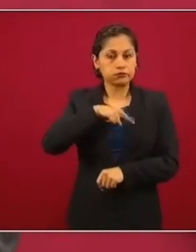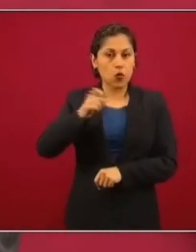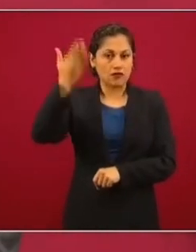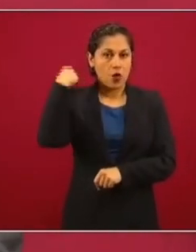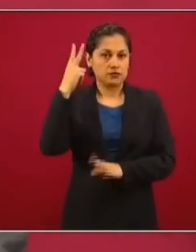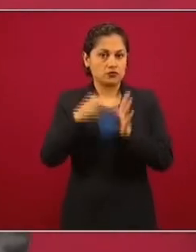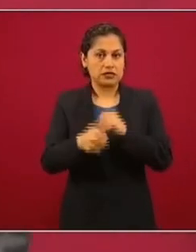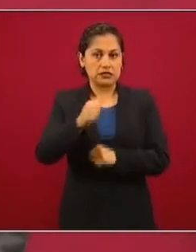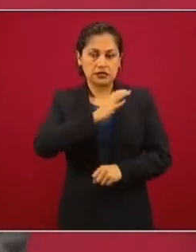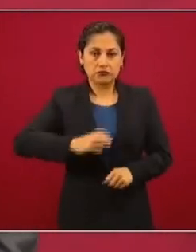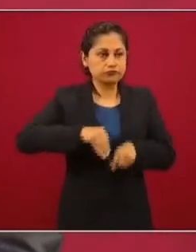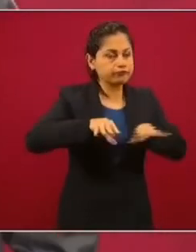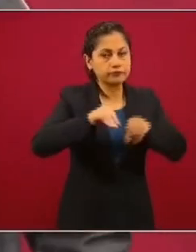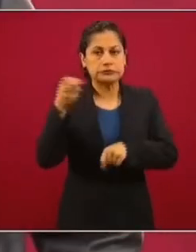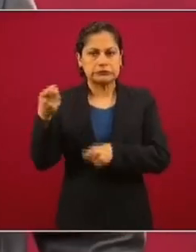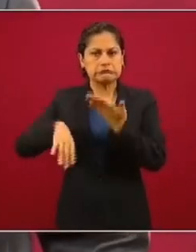campaña del 2006,